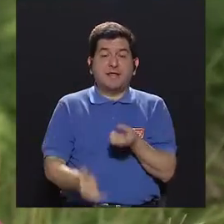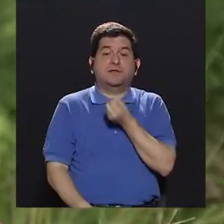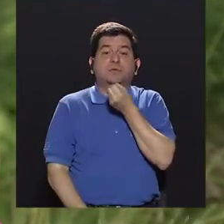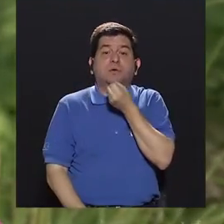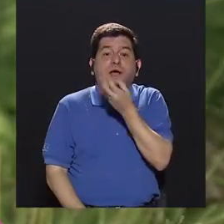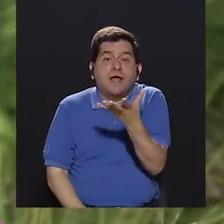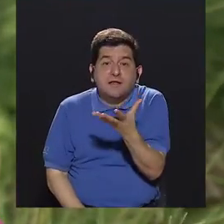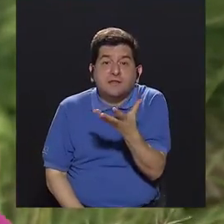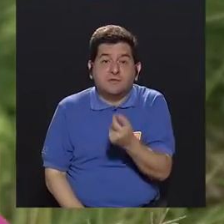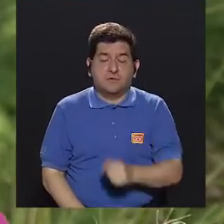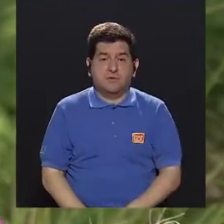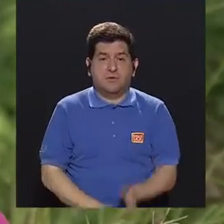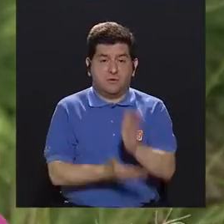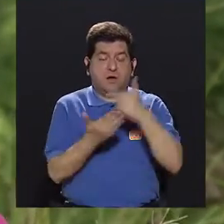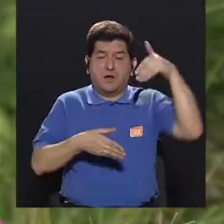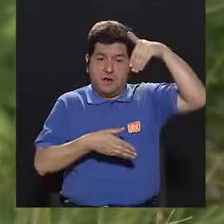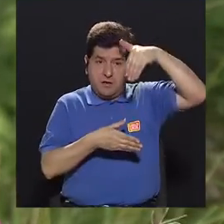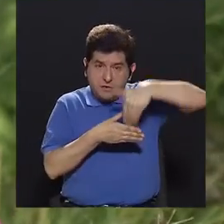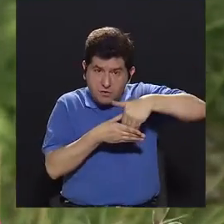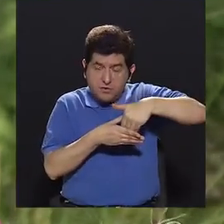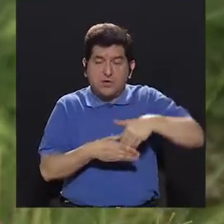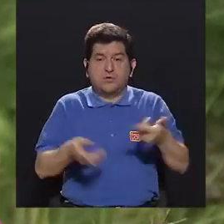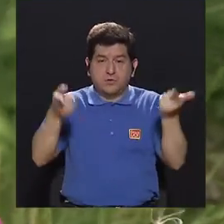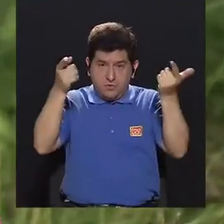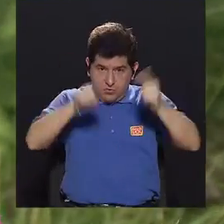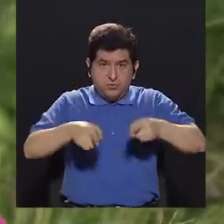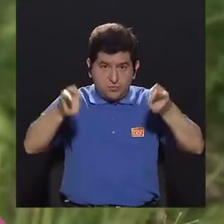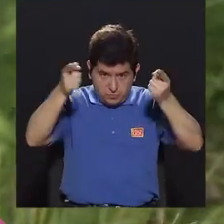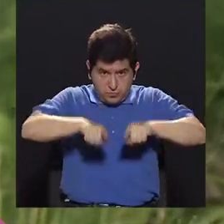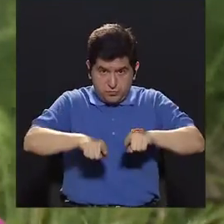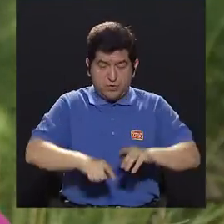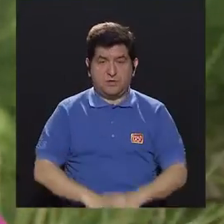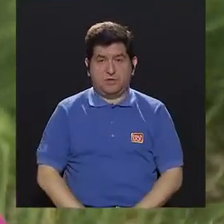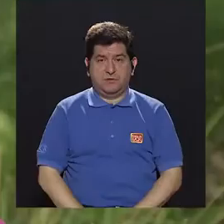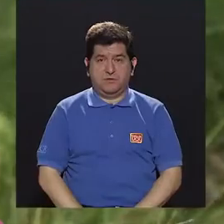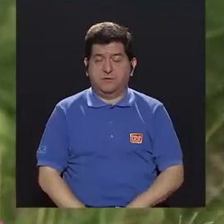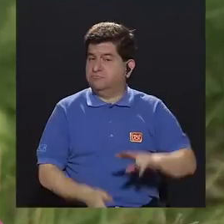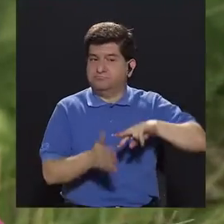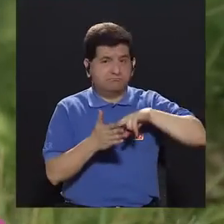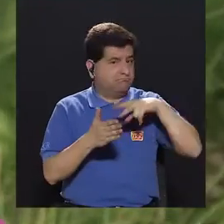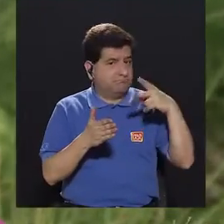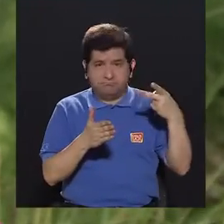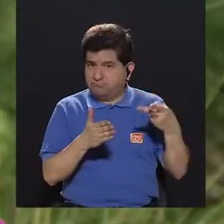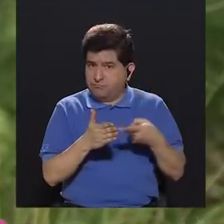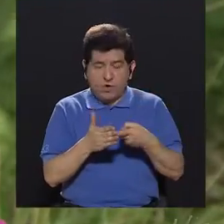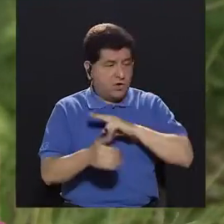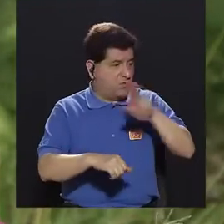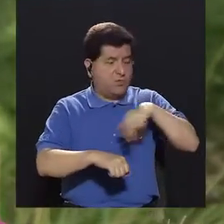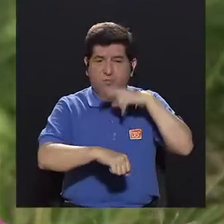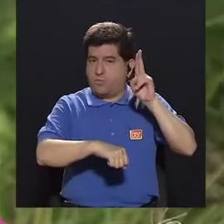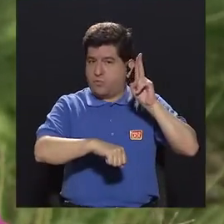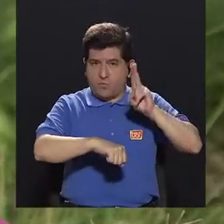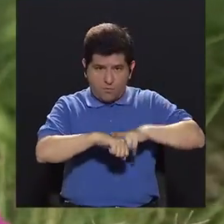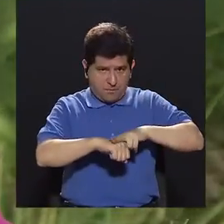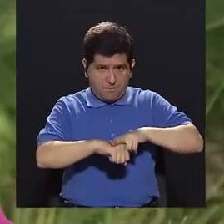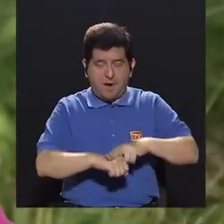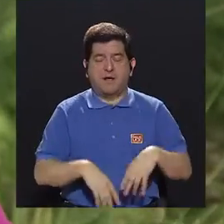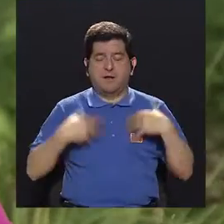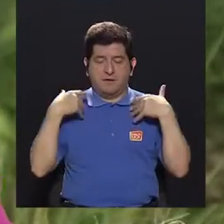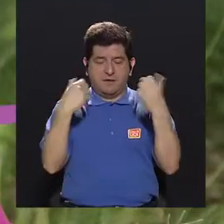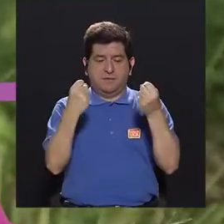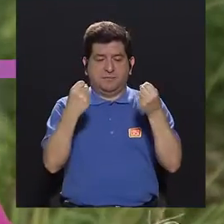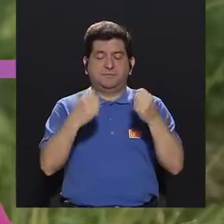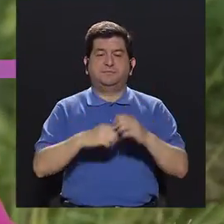está gritando. Hay algo que está sucediendo internamente que ya no es lo que naturalmente es